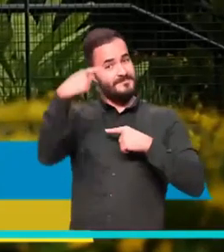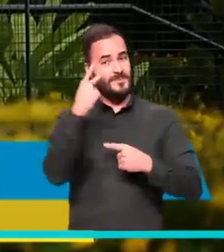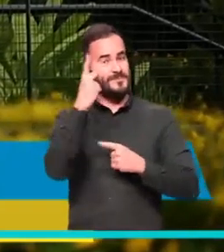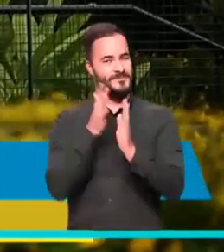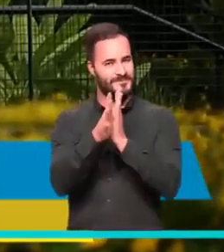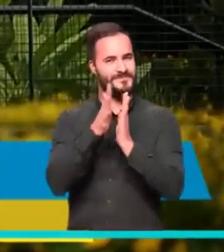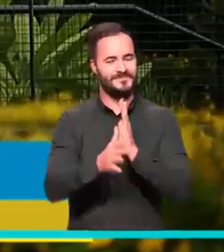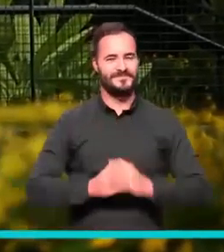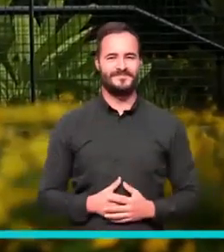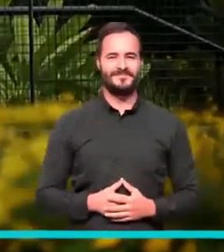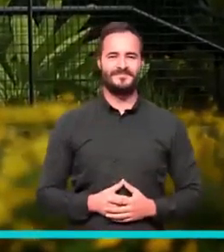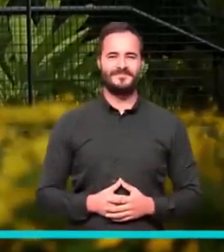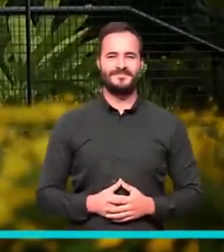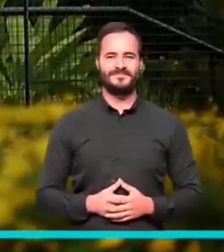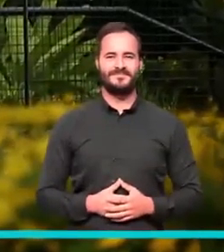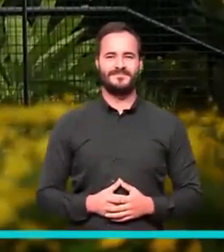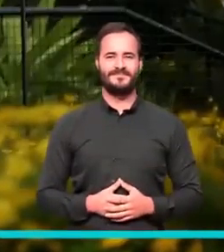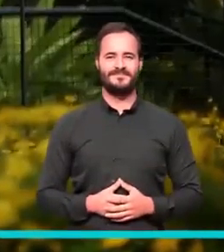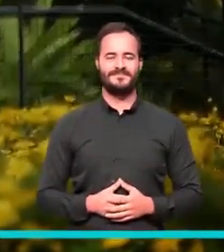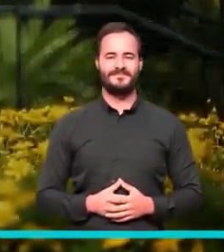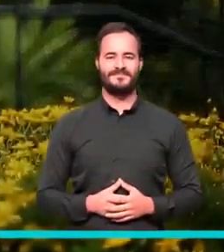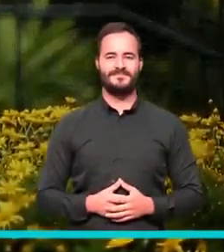que les contamos cómo avanza nuestra Medellín Futuro.